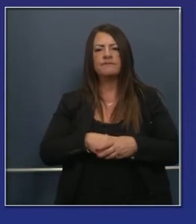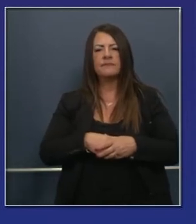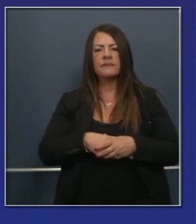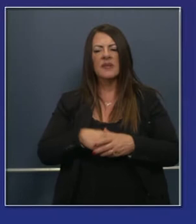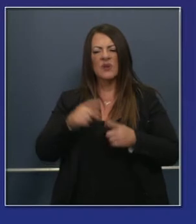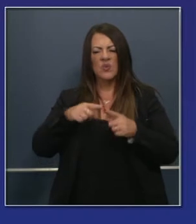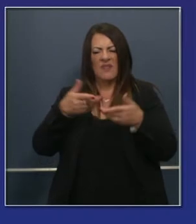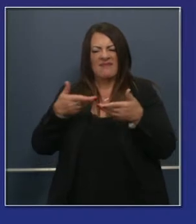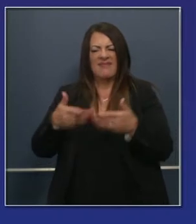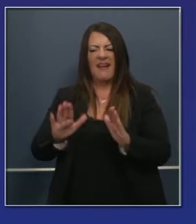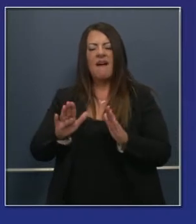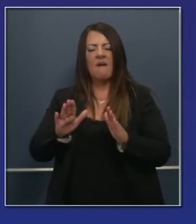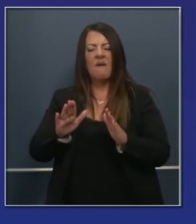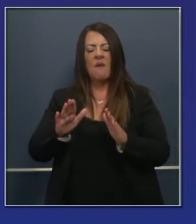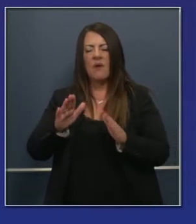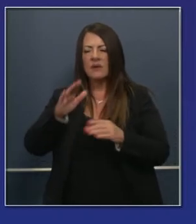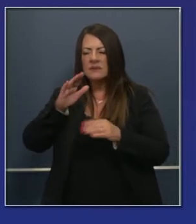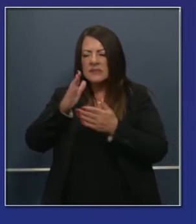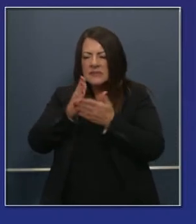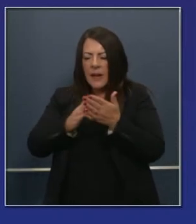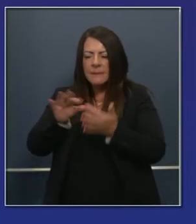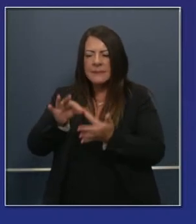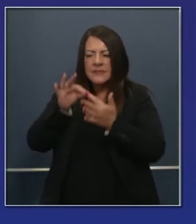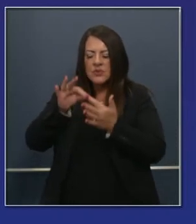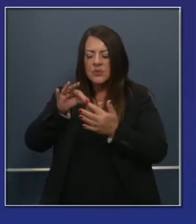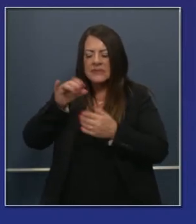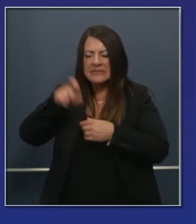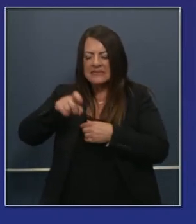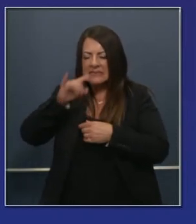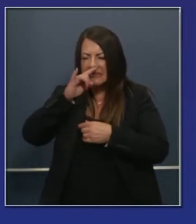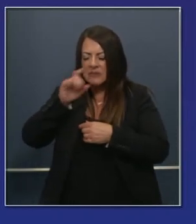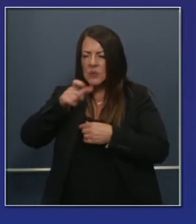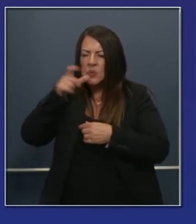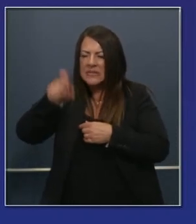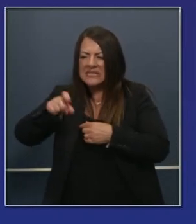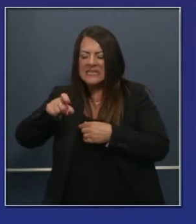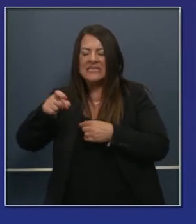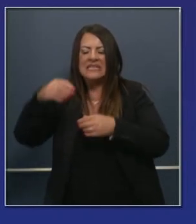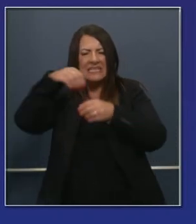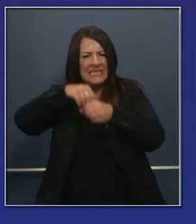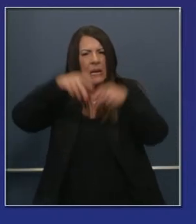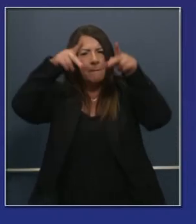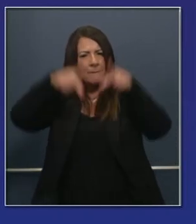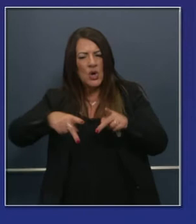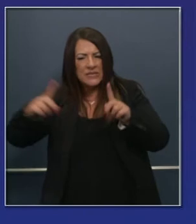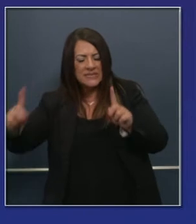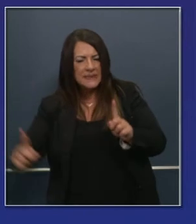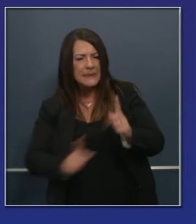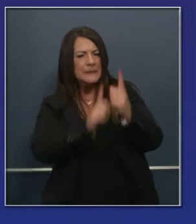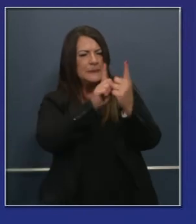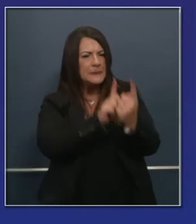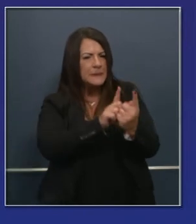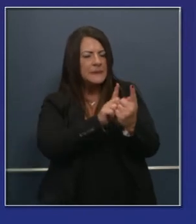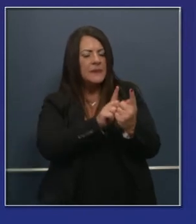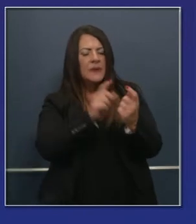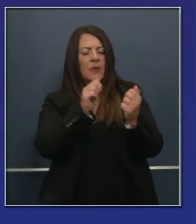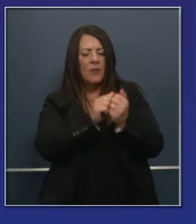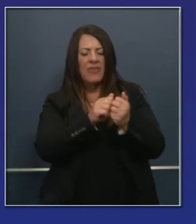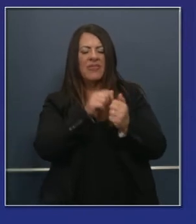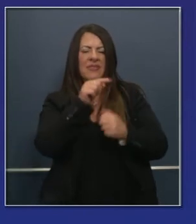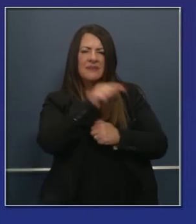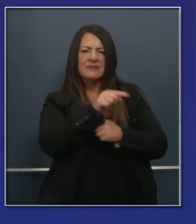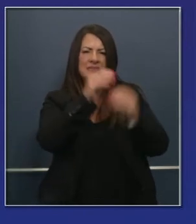establecidas, pero así traer presencialmente a los estudiantes que necesitan,